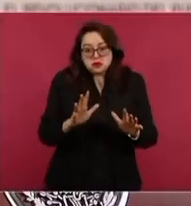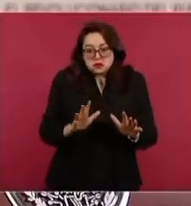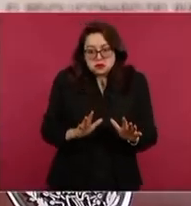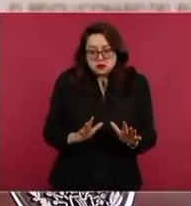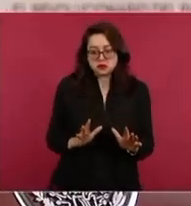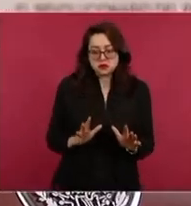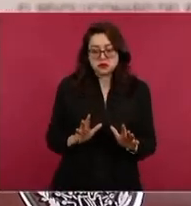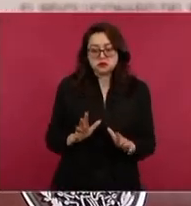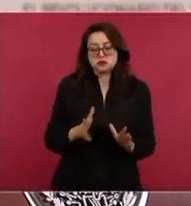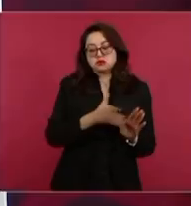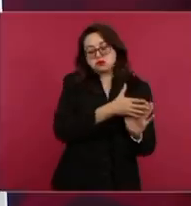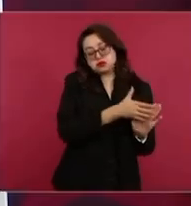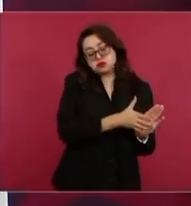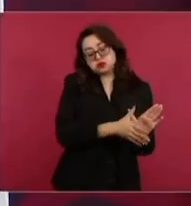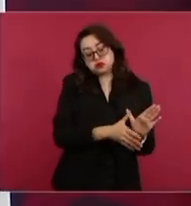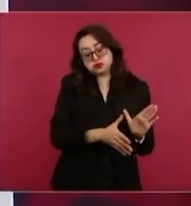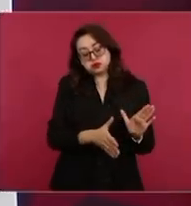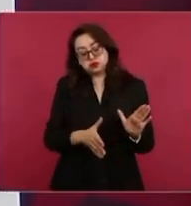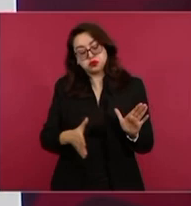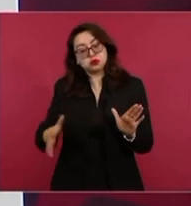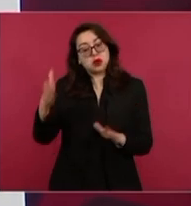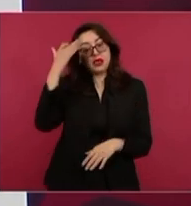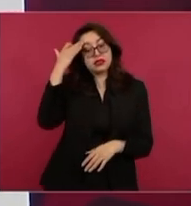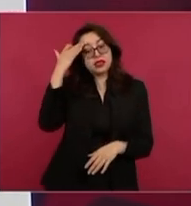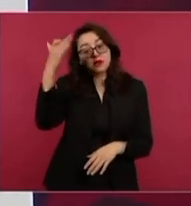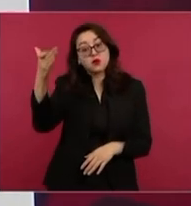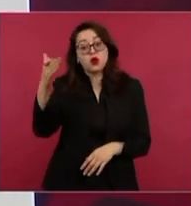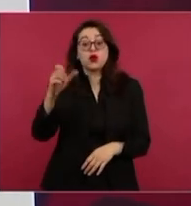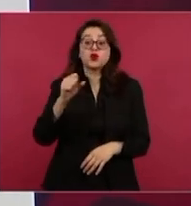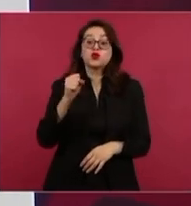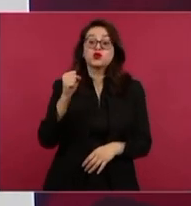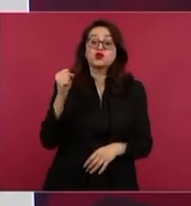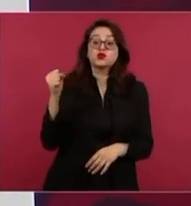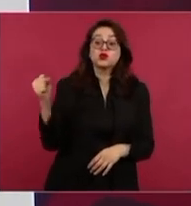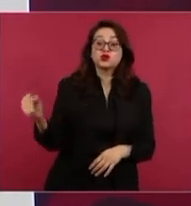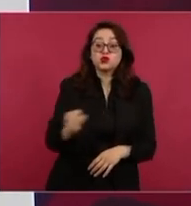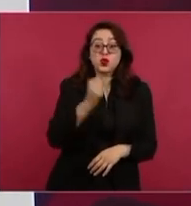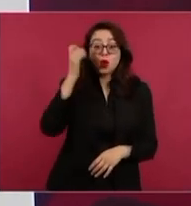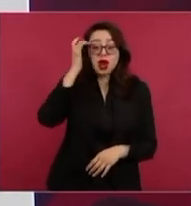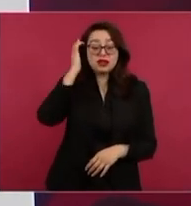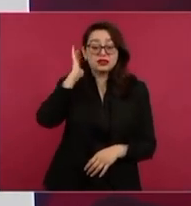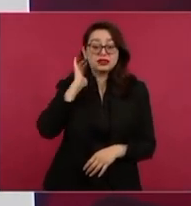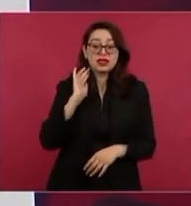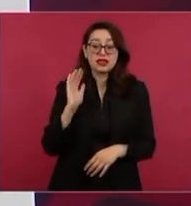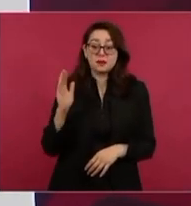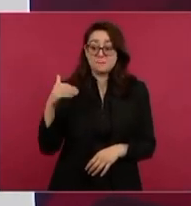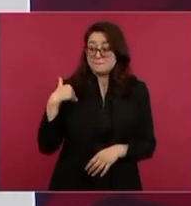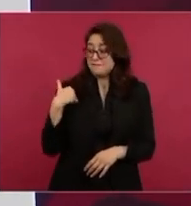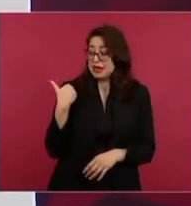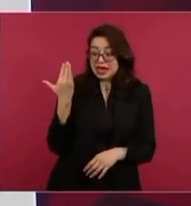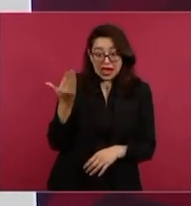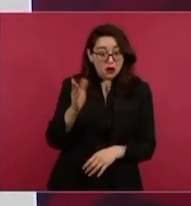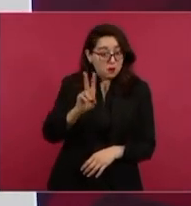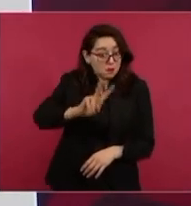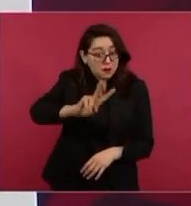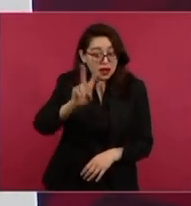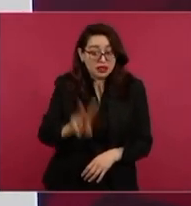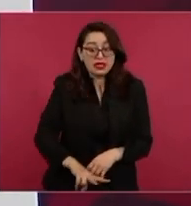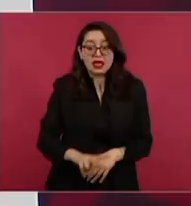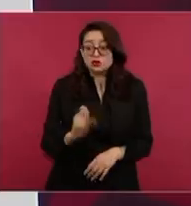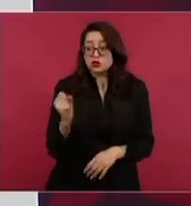en donde se establece que si el Estado mexicano, en beneficio del pueblo,